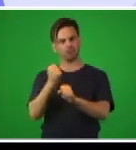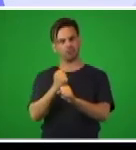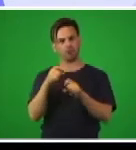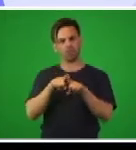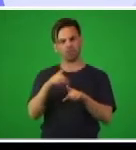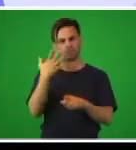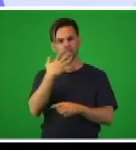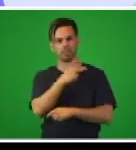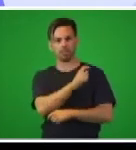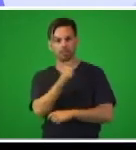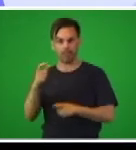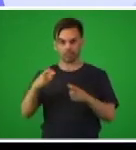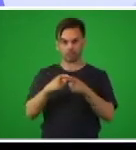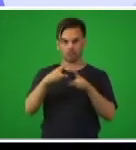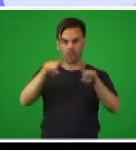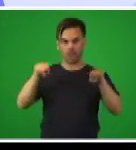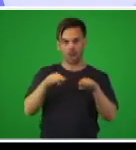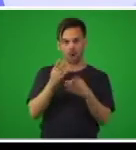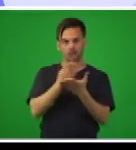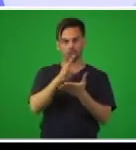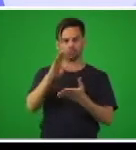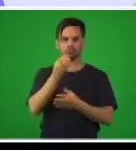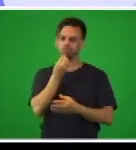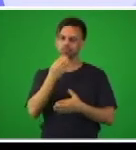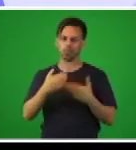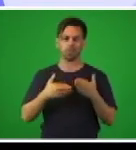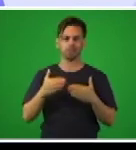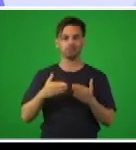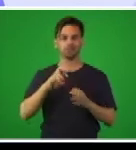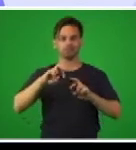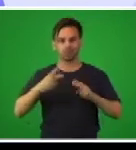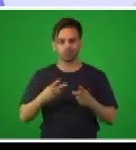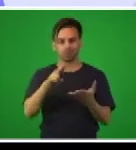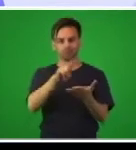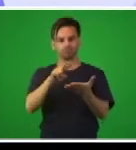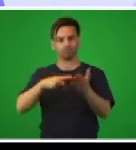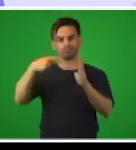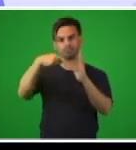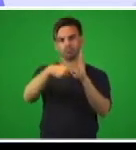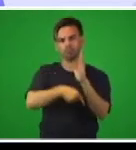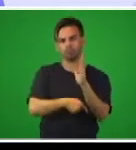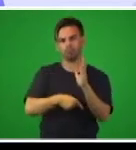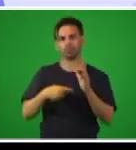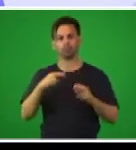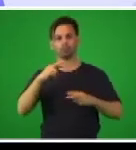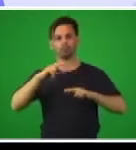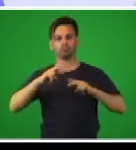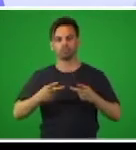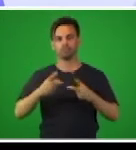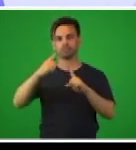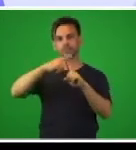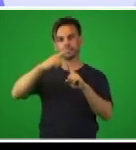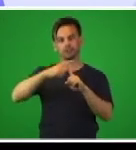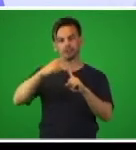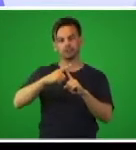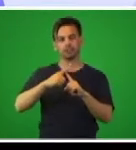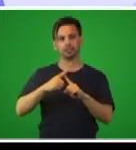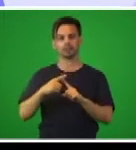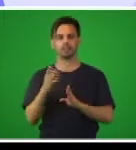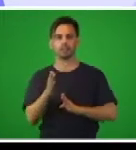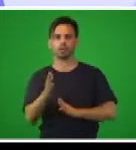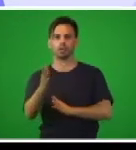a releer las lecturas, vuelven a revisar estos ejercicios porque les va a permitir también poder entonces continuar